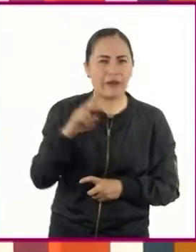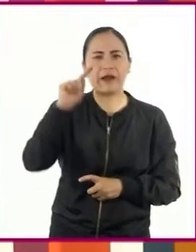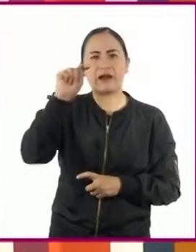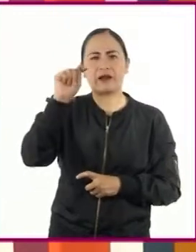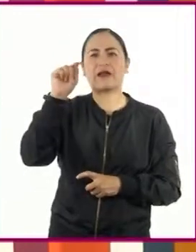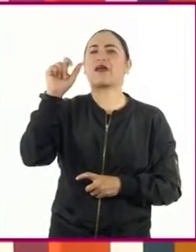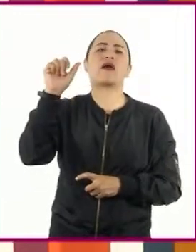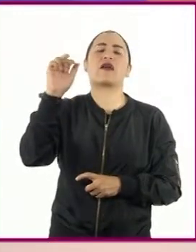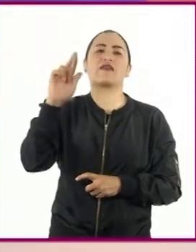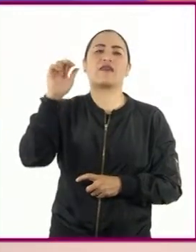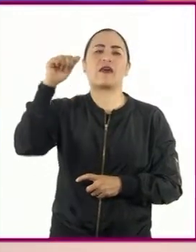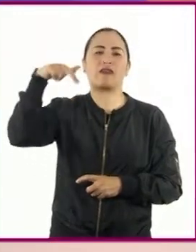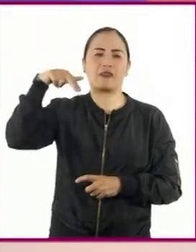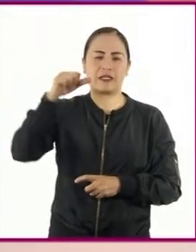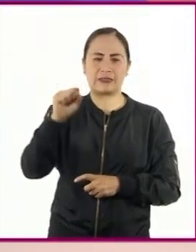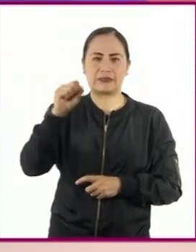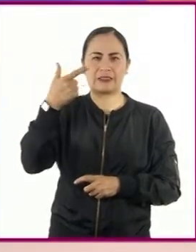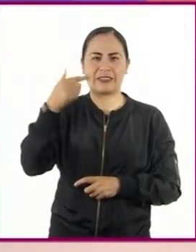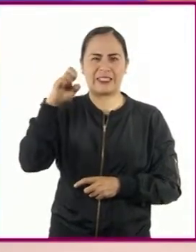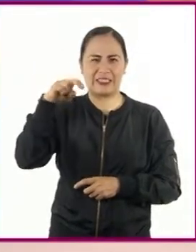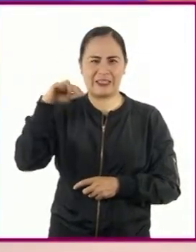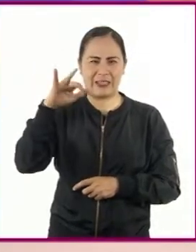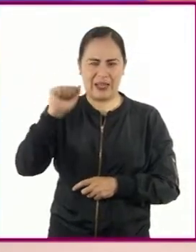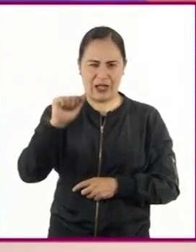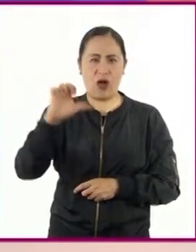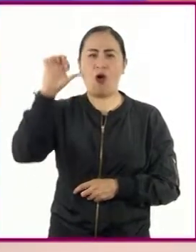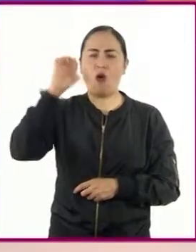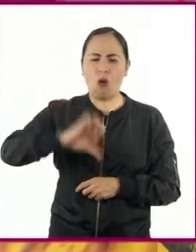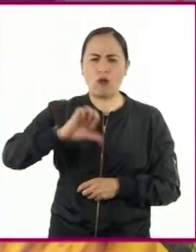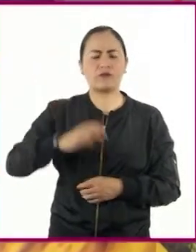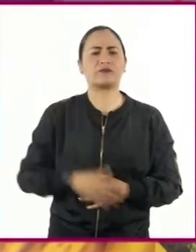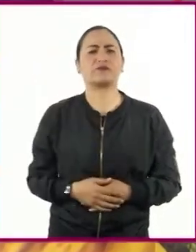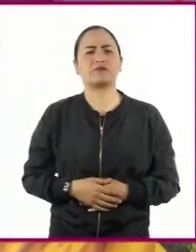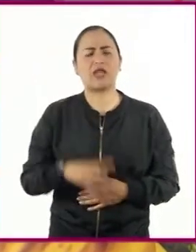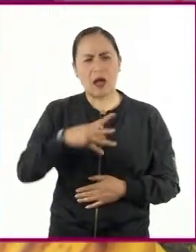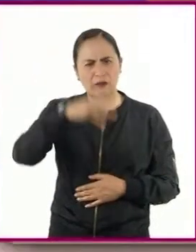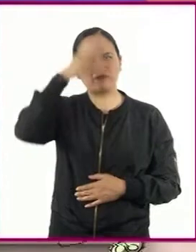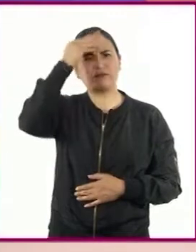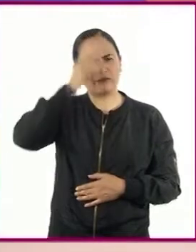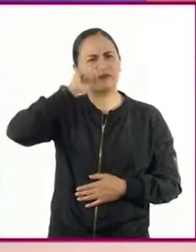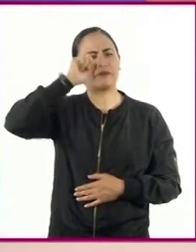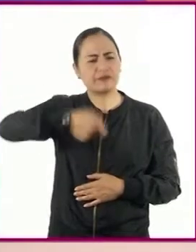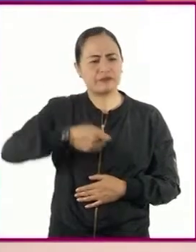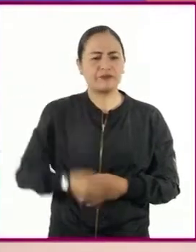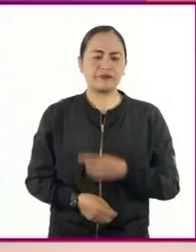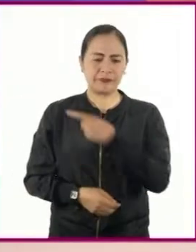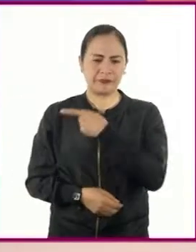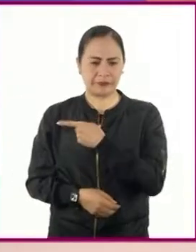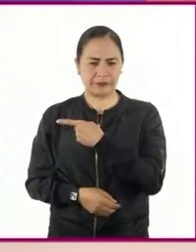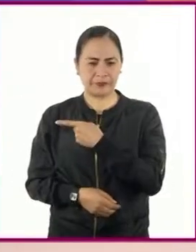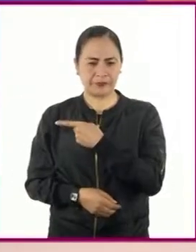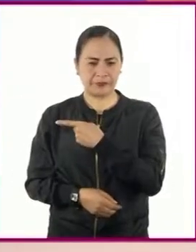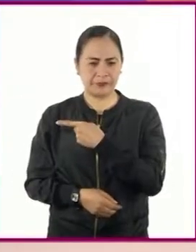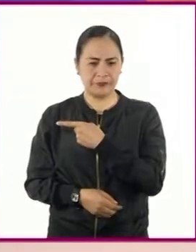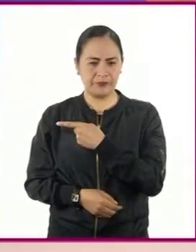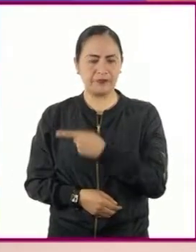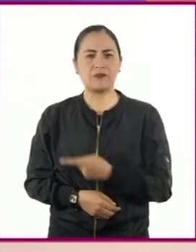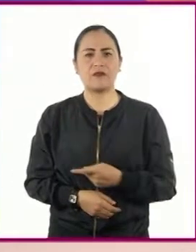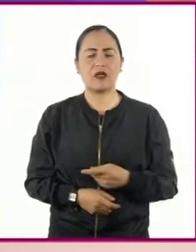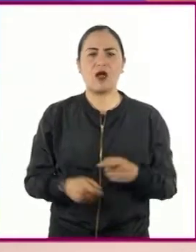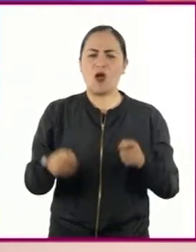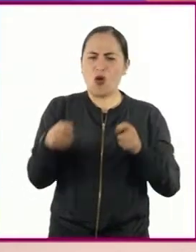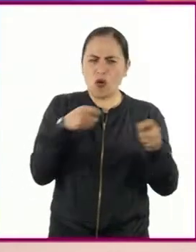profesor Ricardo Ortiz. Abordaremos contenidos asociados con el aprendizaje esperado, valora las implicaciones éticas de la